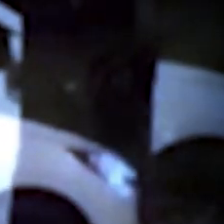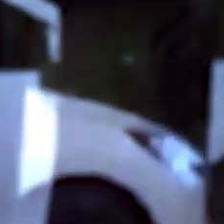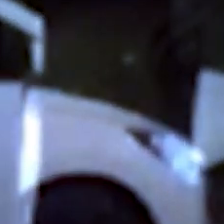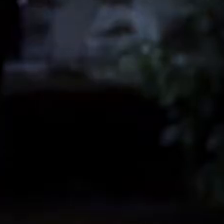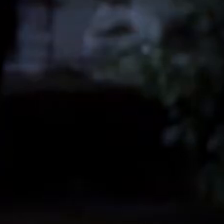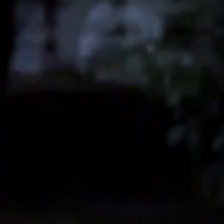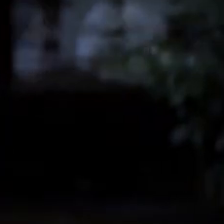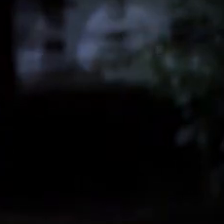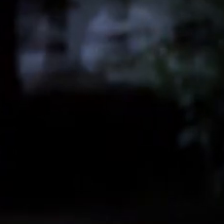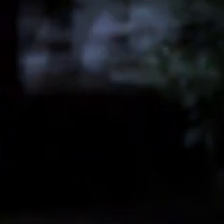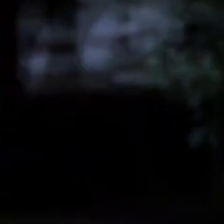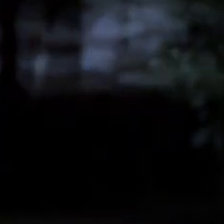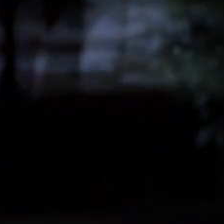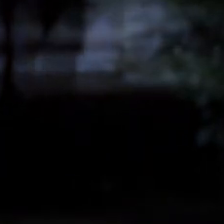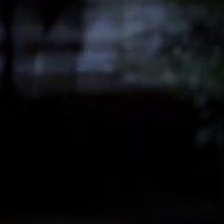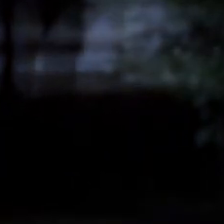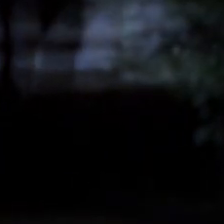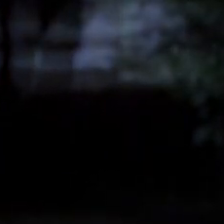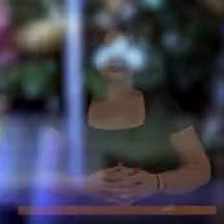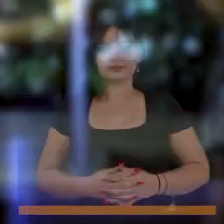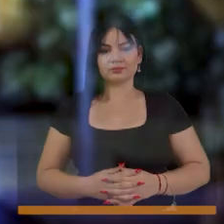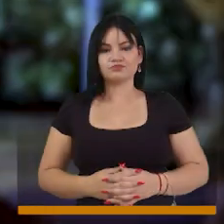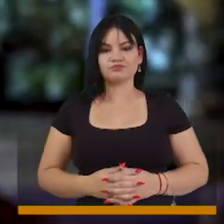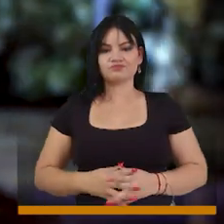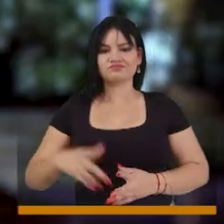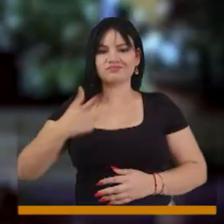¿Qué con